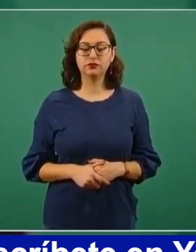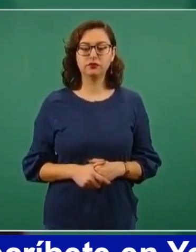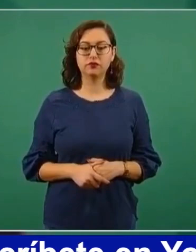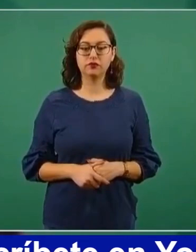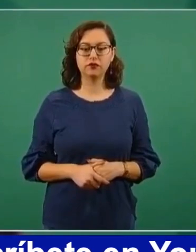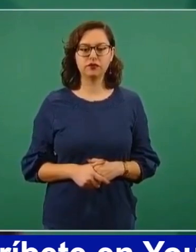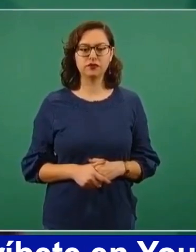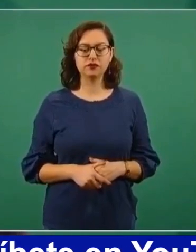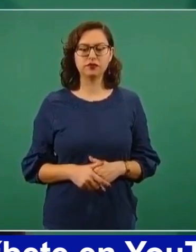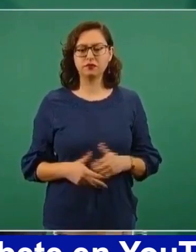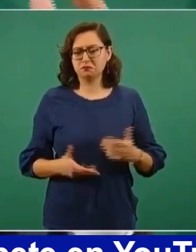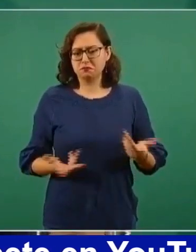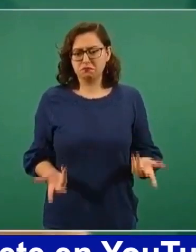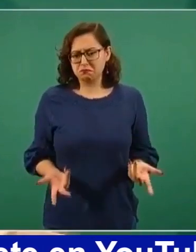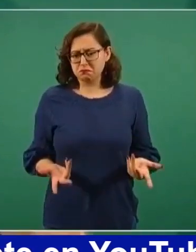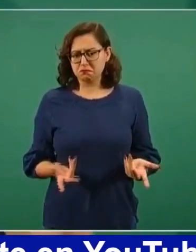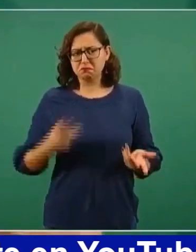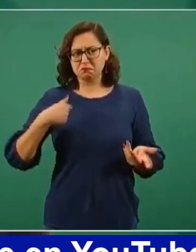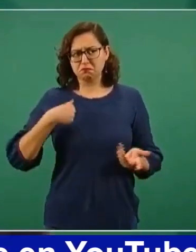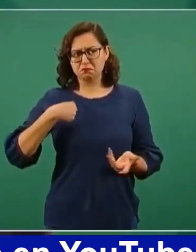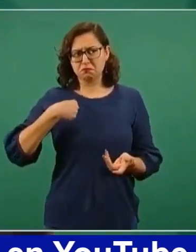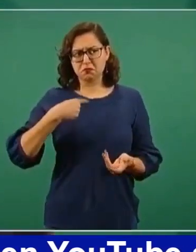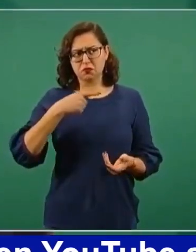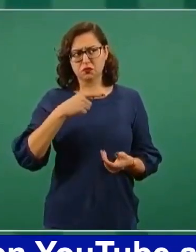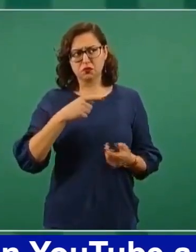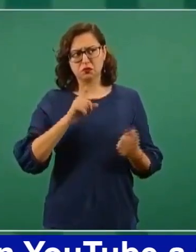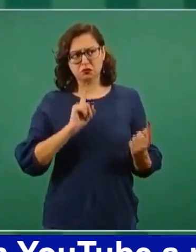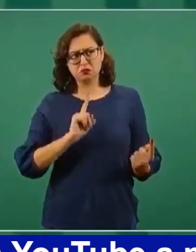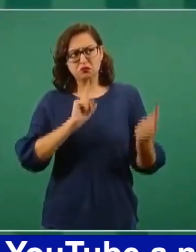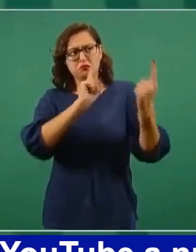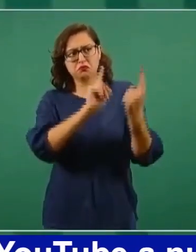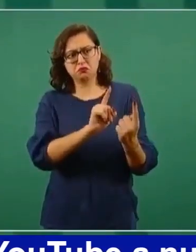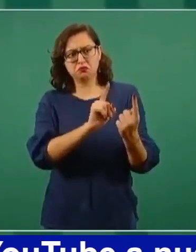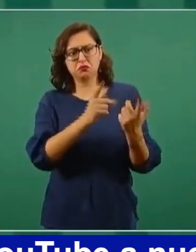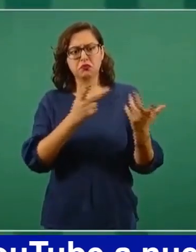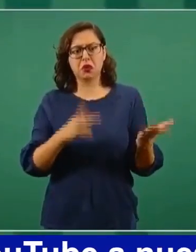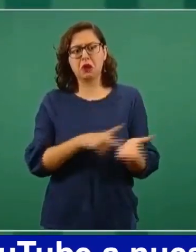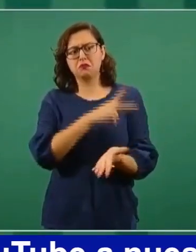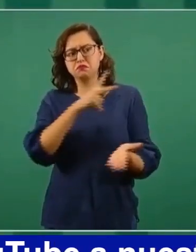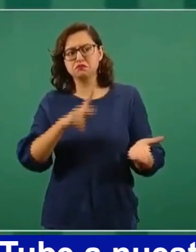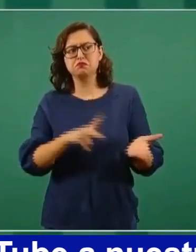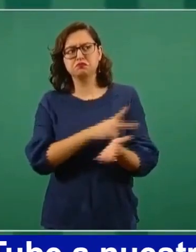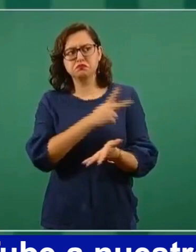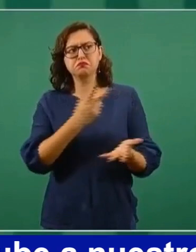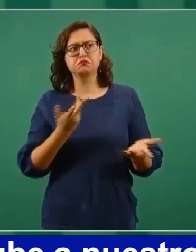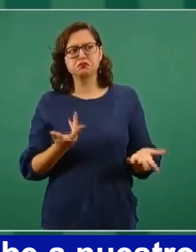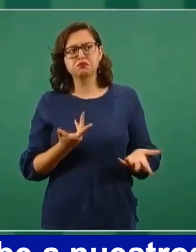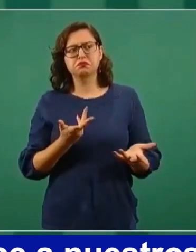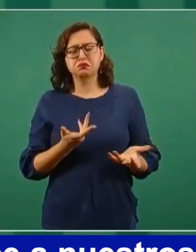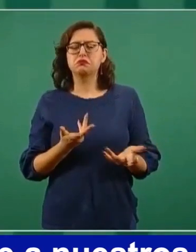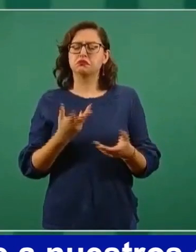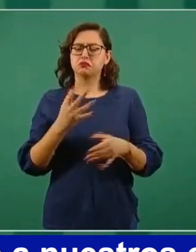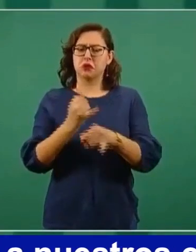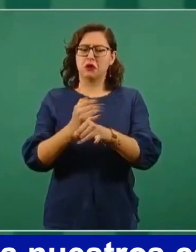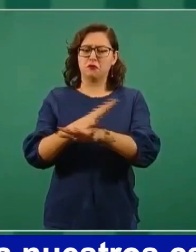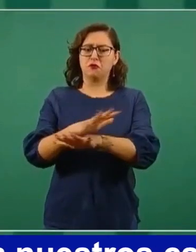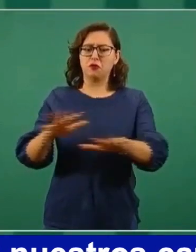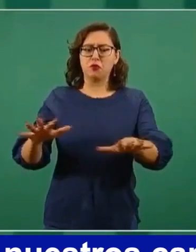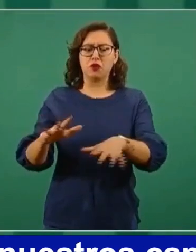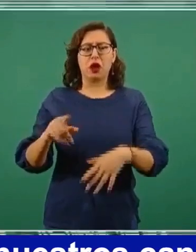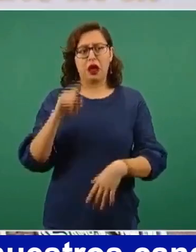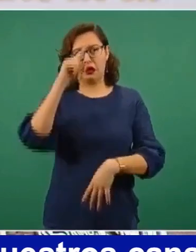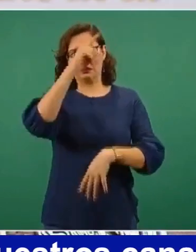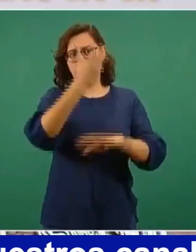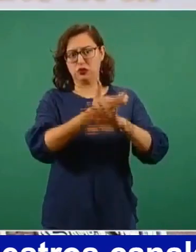de los encuentros que tuvimos, sobre todo de mi viaje a